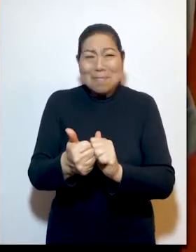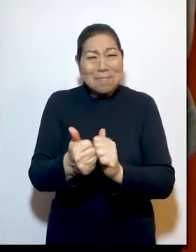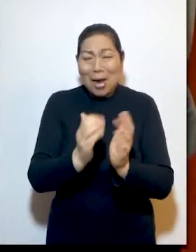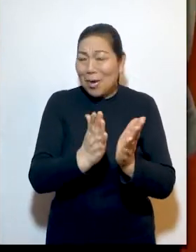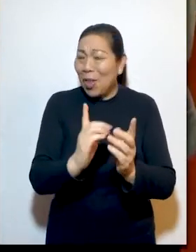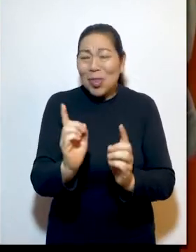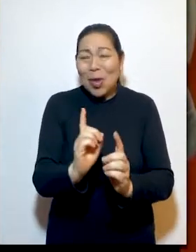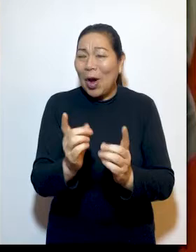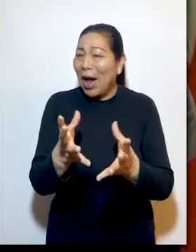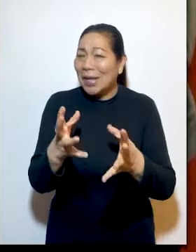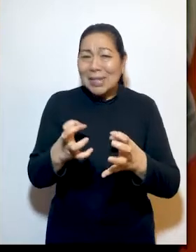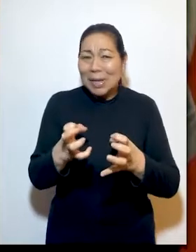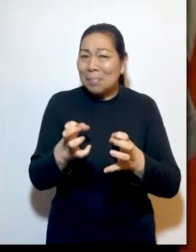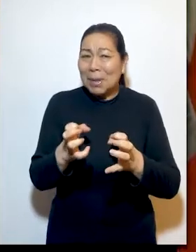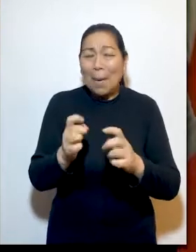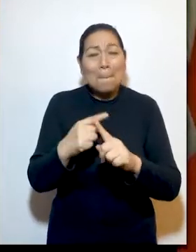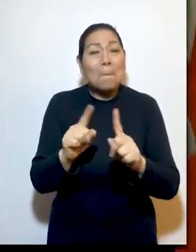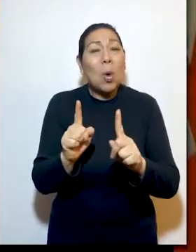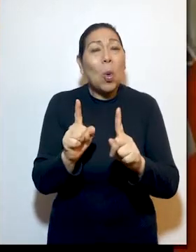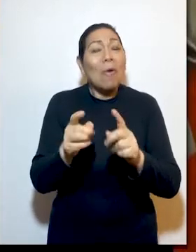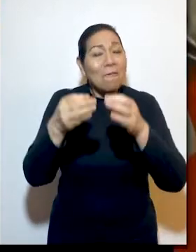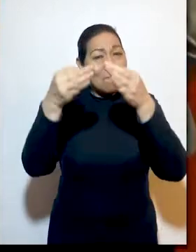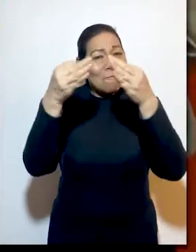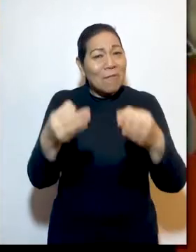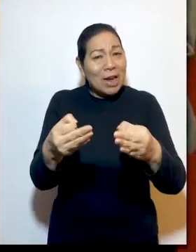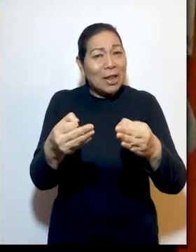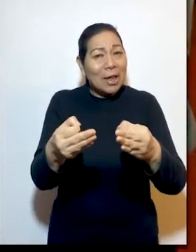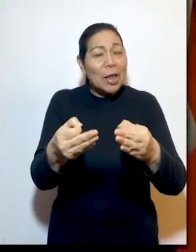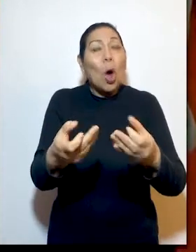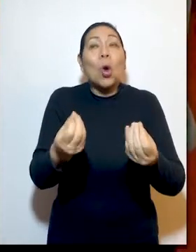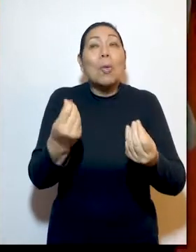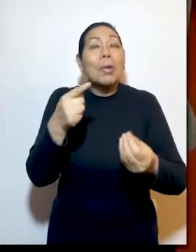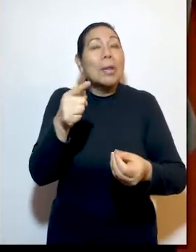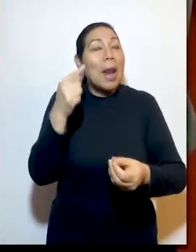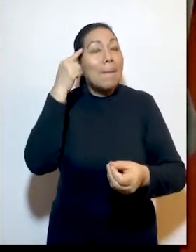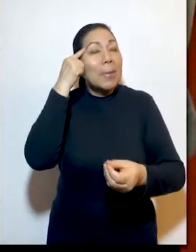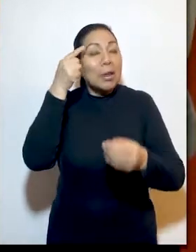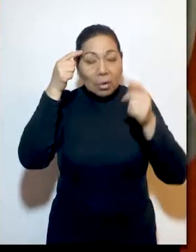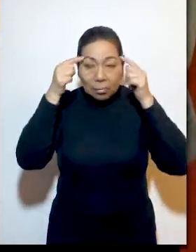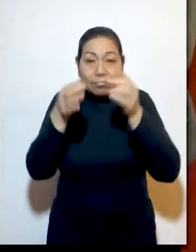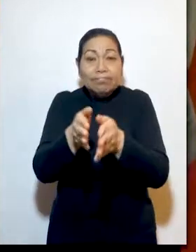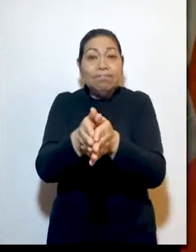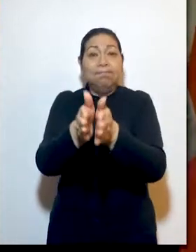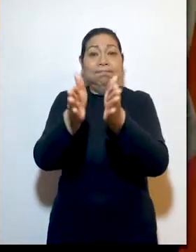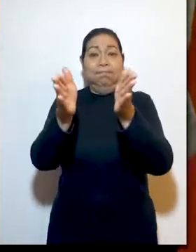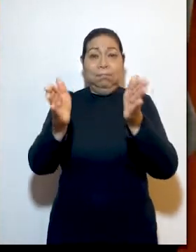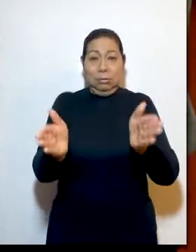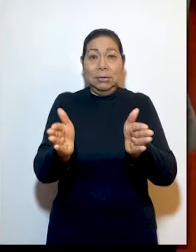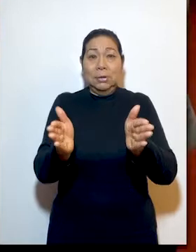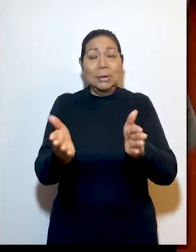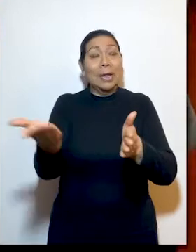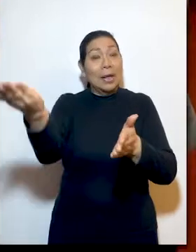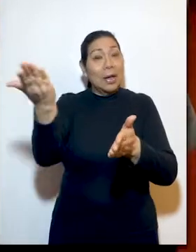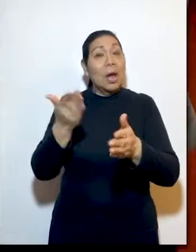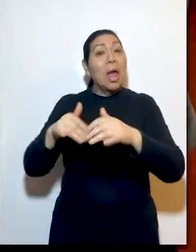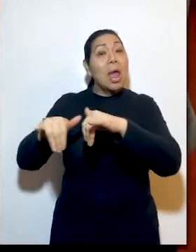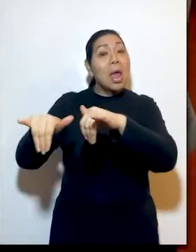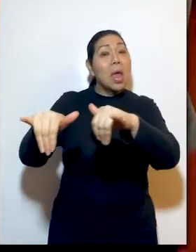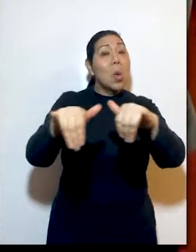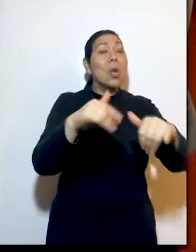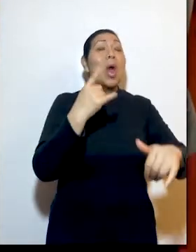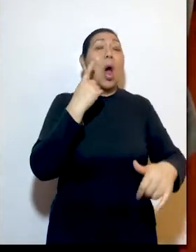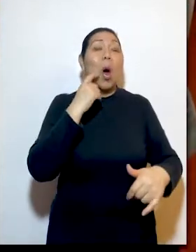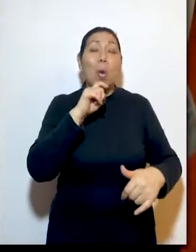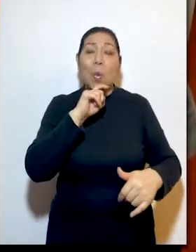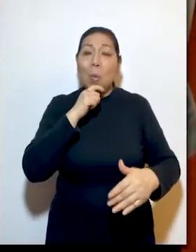cambios de estructura, sin conseguir aún un verdadero cambio de mentalidad. Ledesma sostuvo que